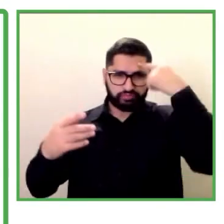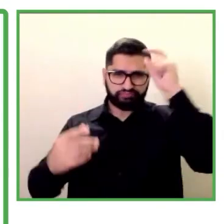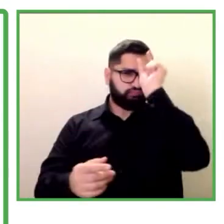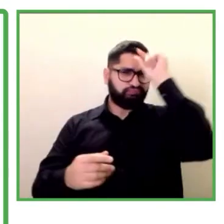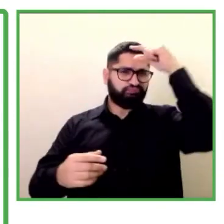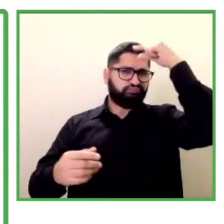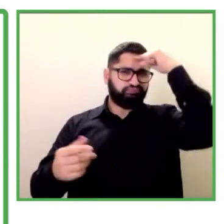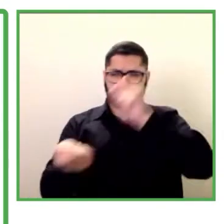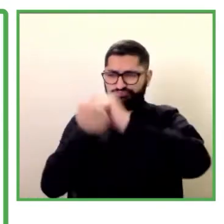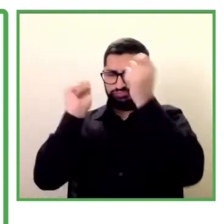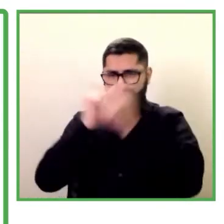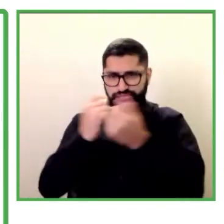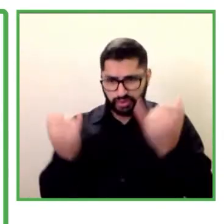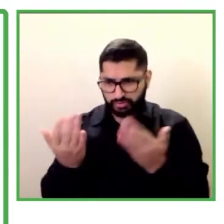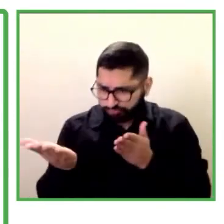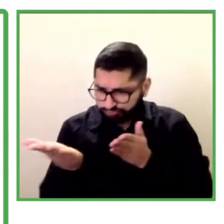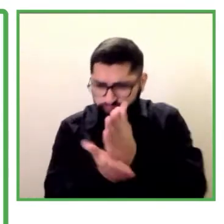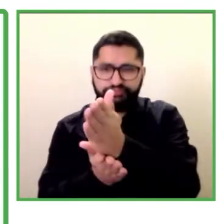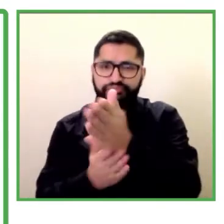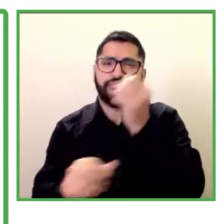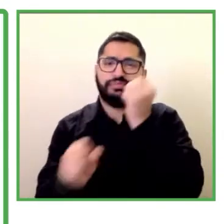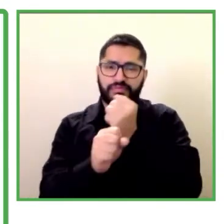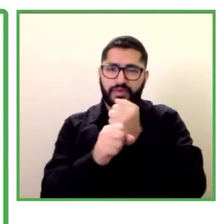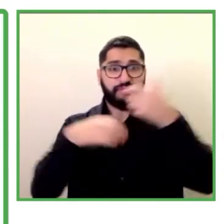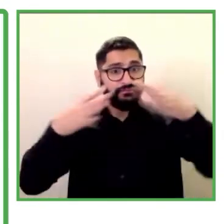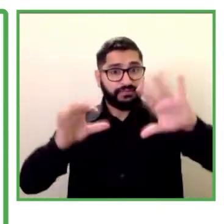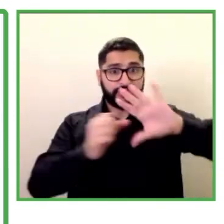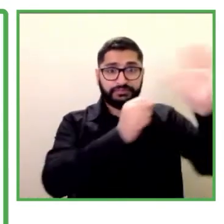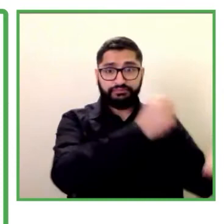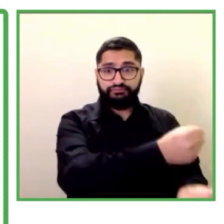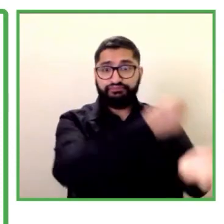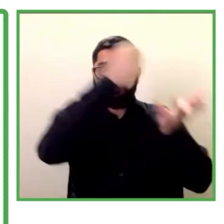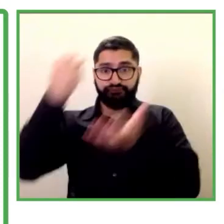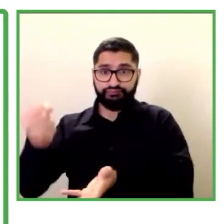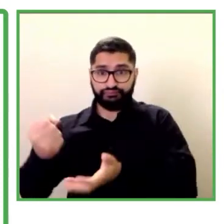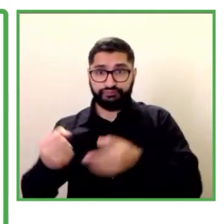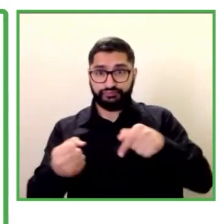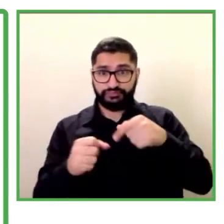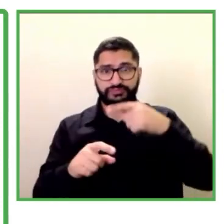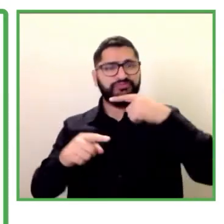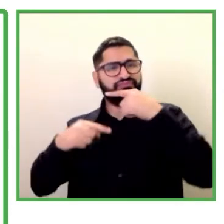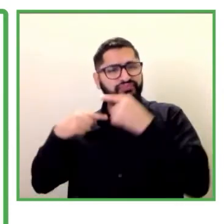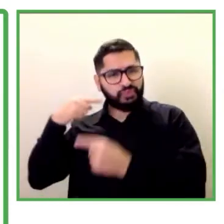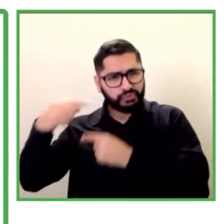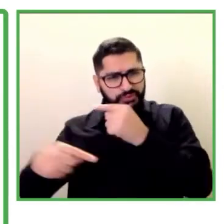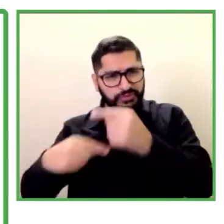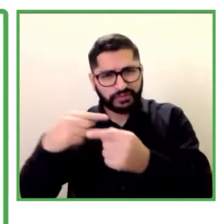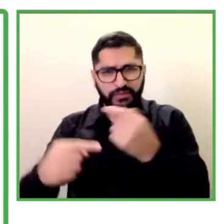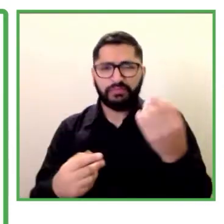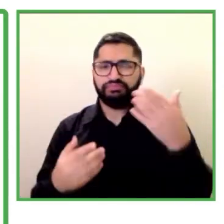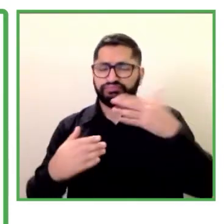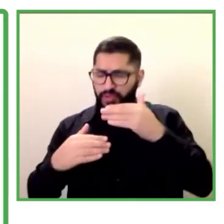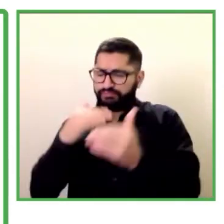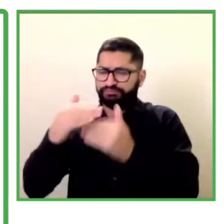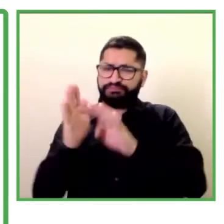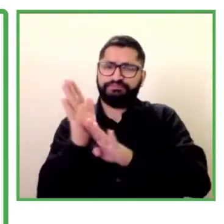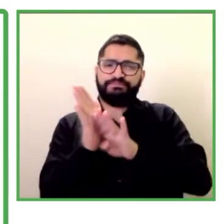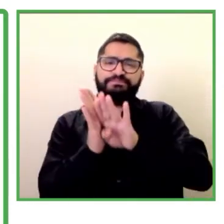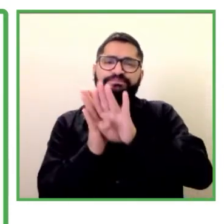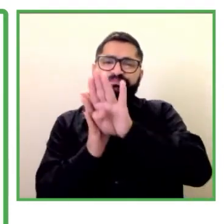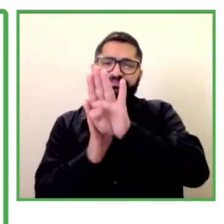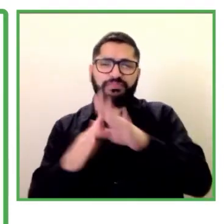ya tenemos la sustentabilidad y el sustento y el crecimiento seguir avanzando ahora cuáles son los siguientes pasos cuando uno piensa en los siguientes pasos